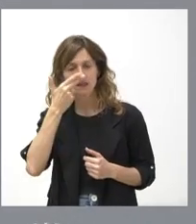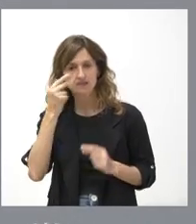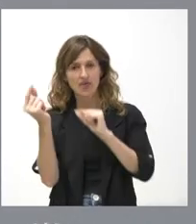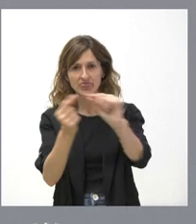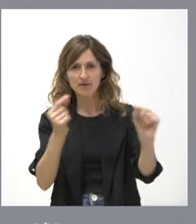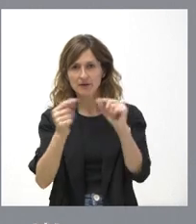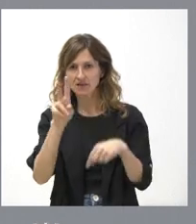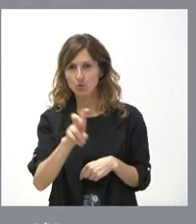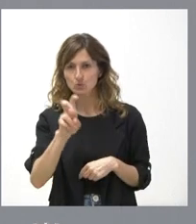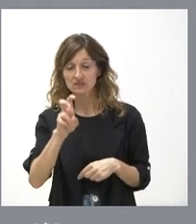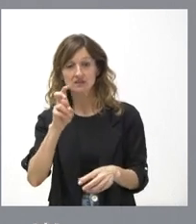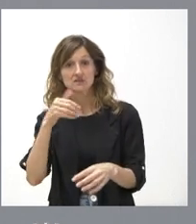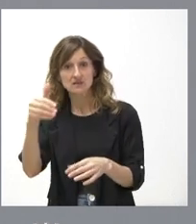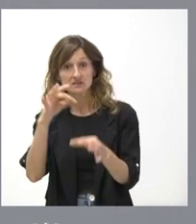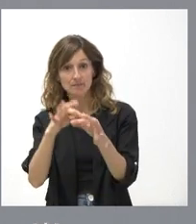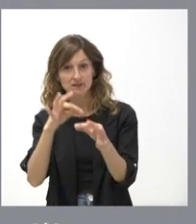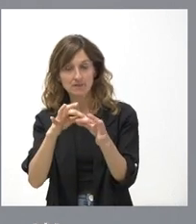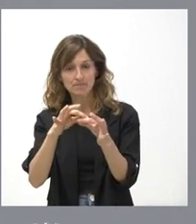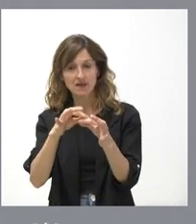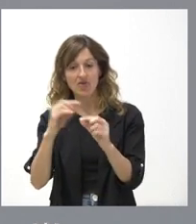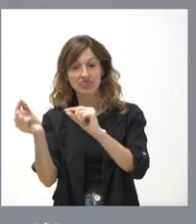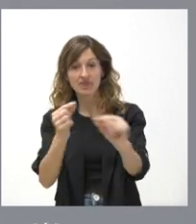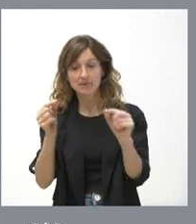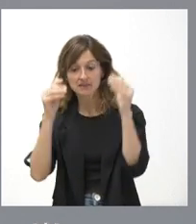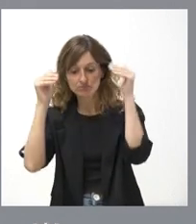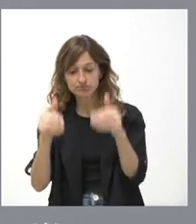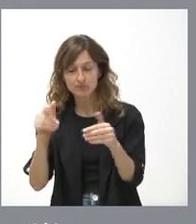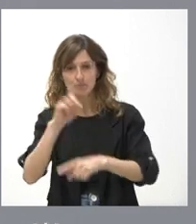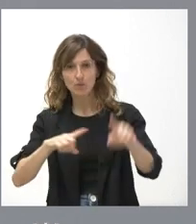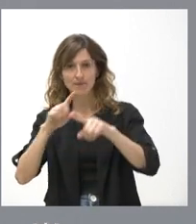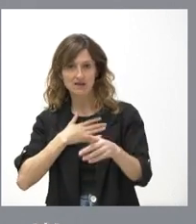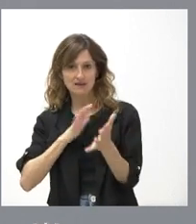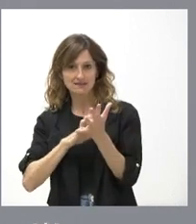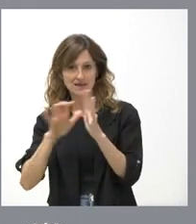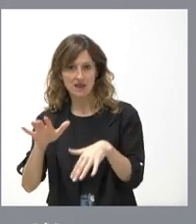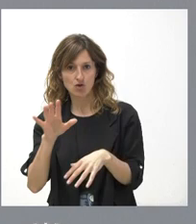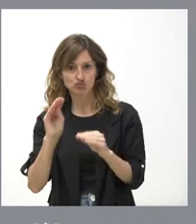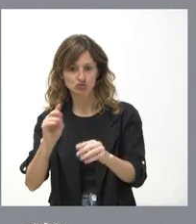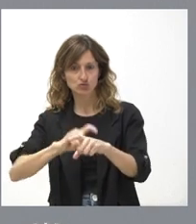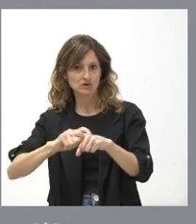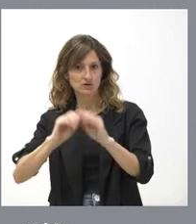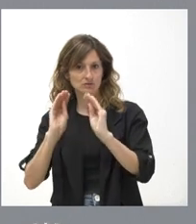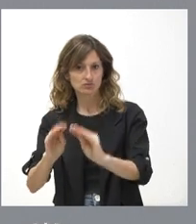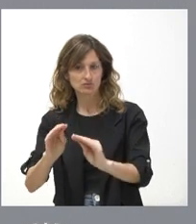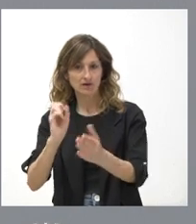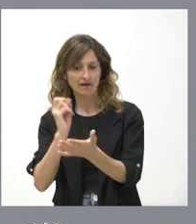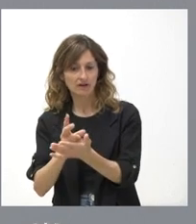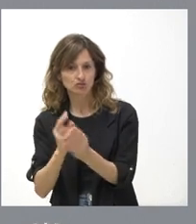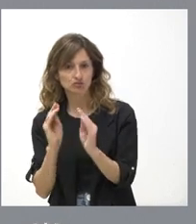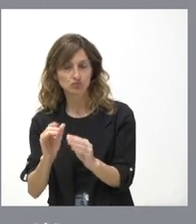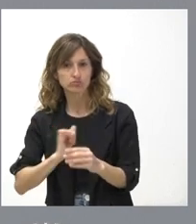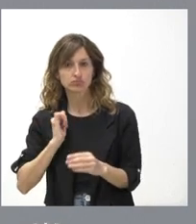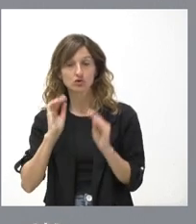es en septiembre, creemos que pueda haber un debate centrado en los problemas de Castilla y León, que tiene sus propios retos, sus propias